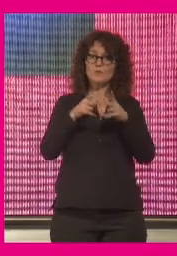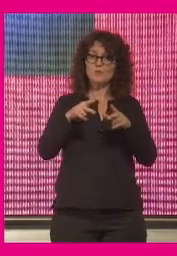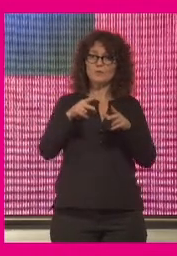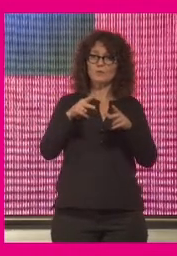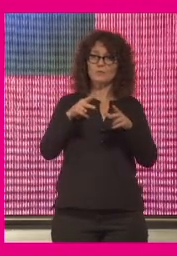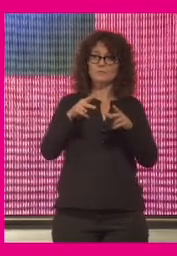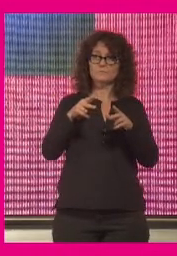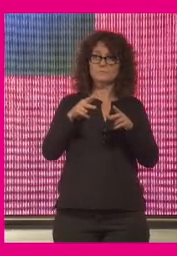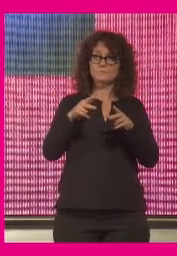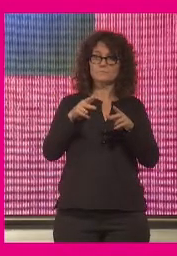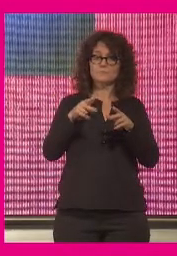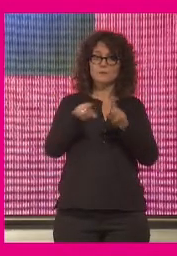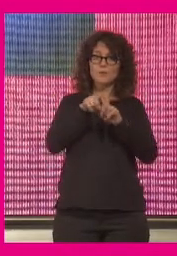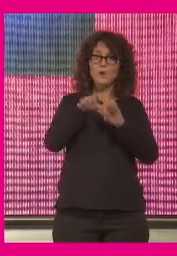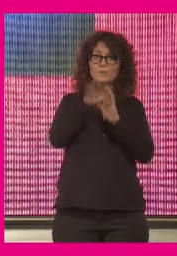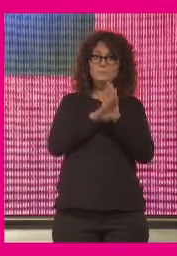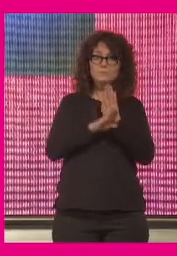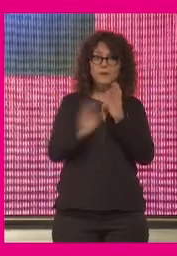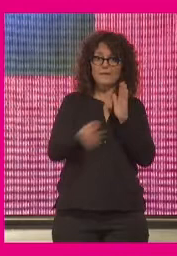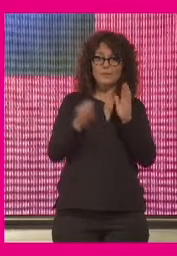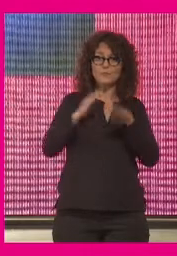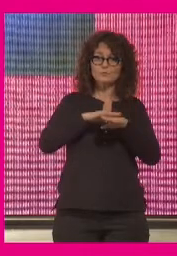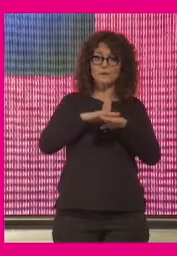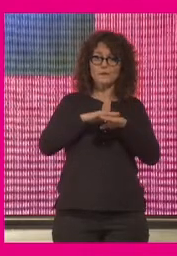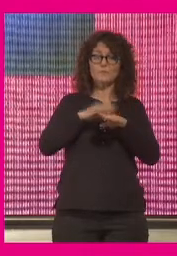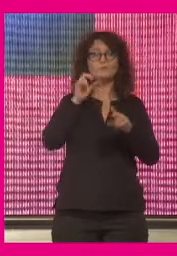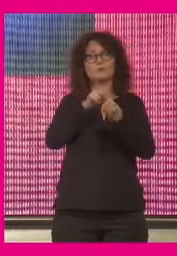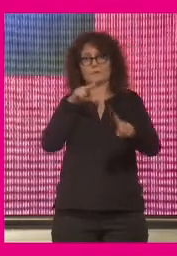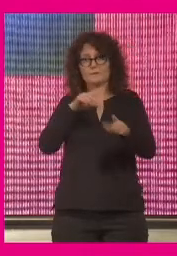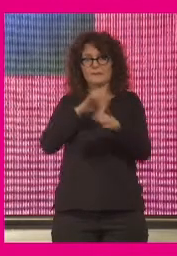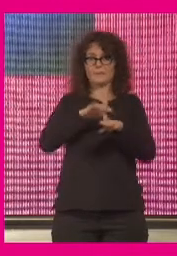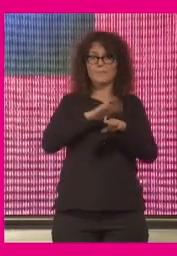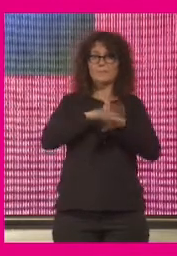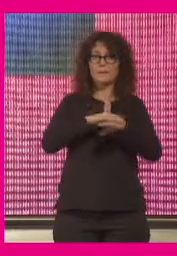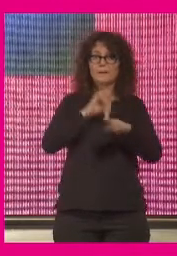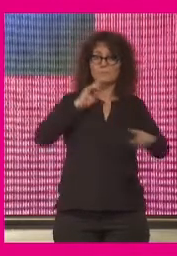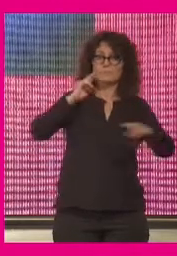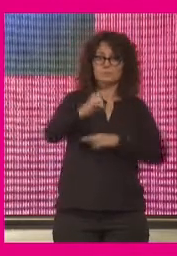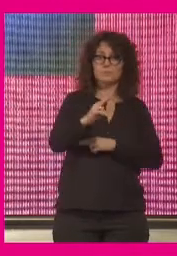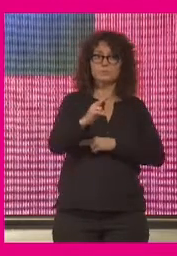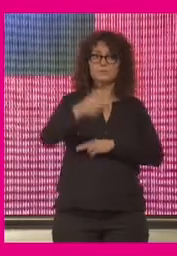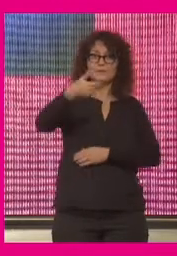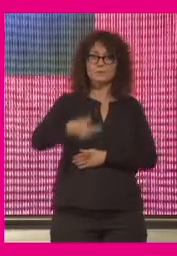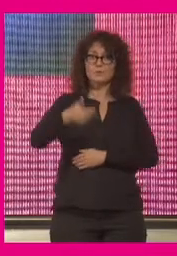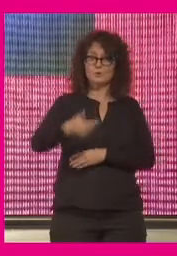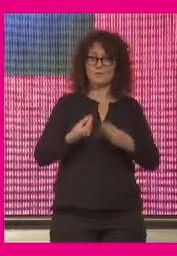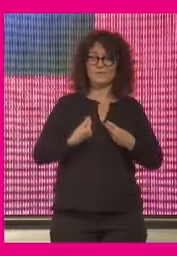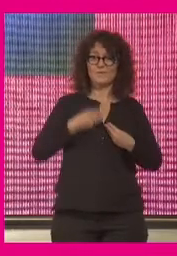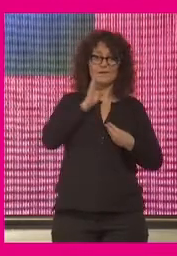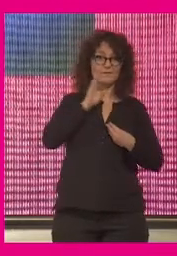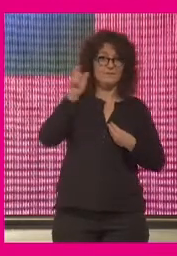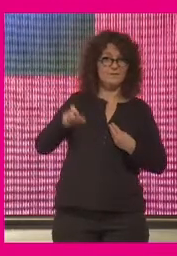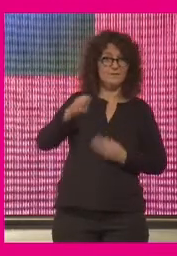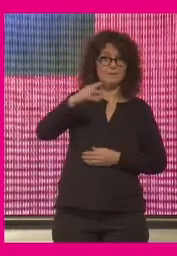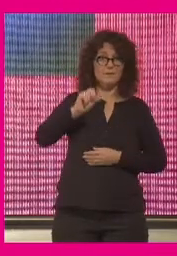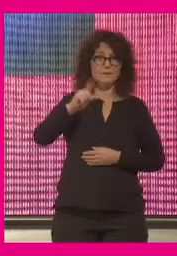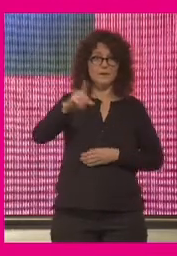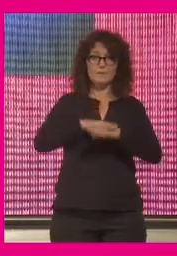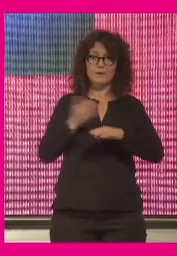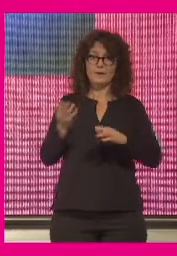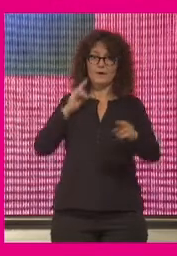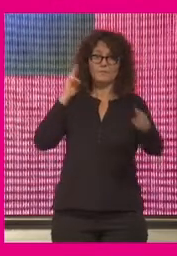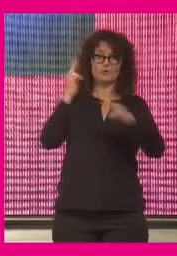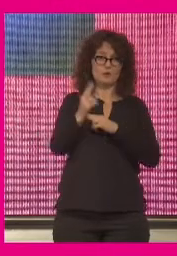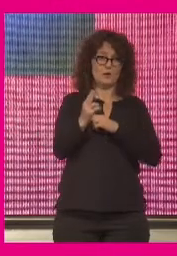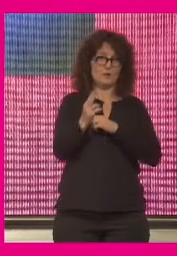en el ámbito de la digitalización para poder gestionar con la urgencia y la importancia de vida que decía Miguel toda esta pandemia que nos